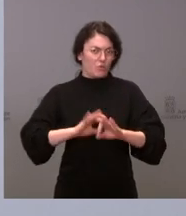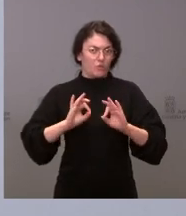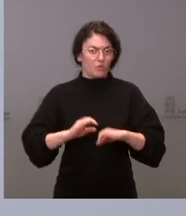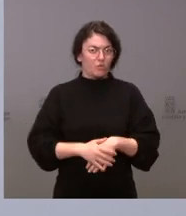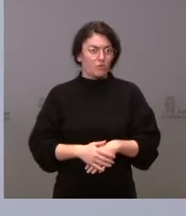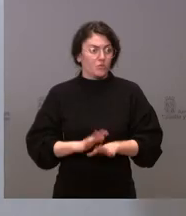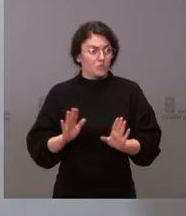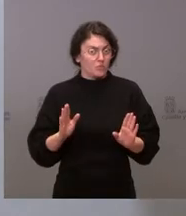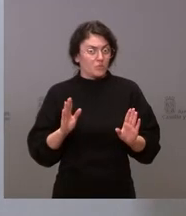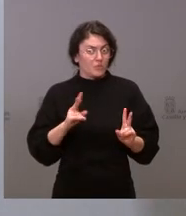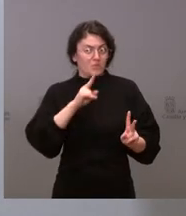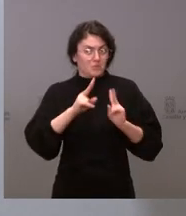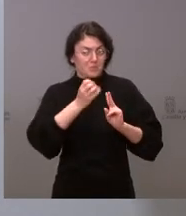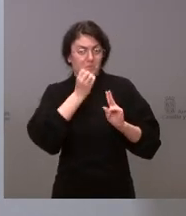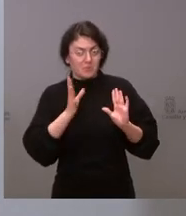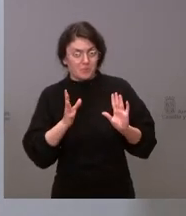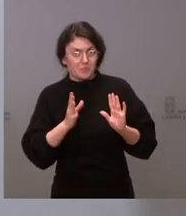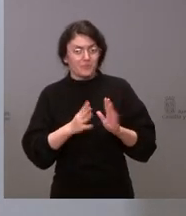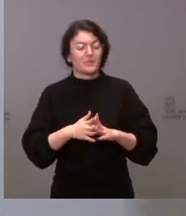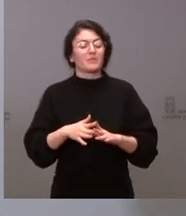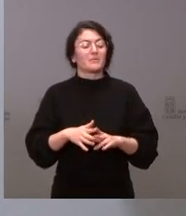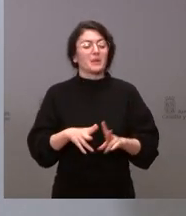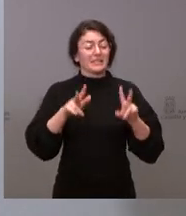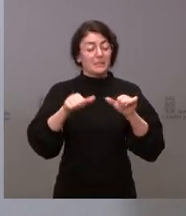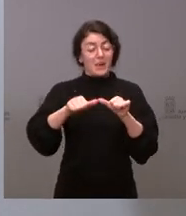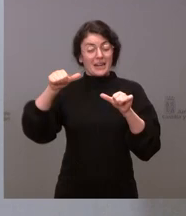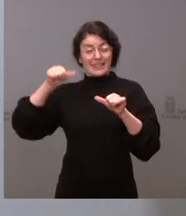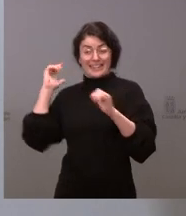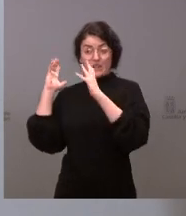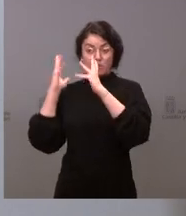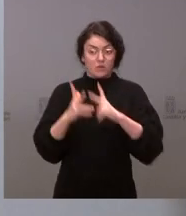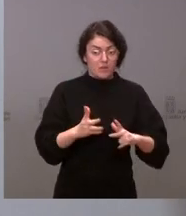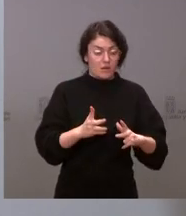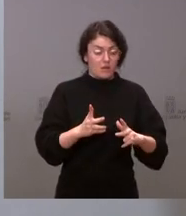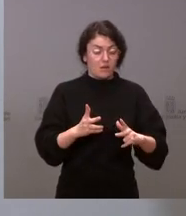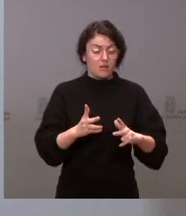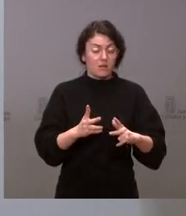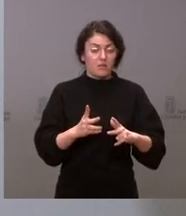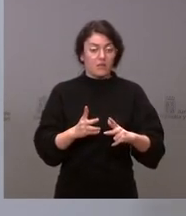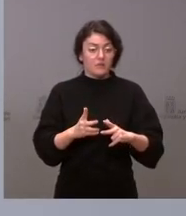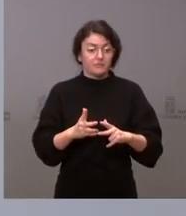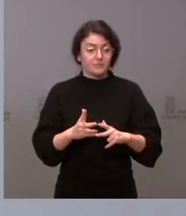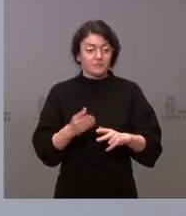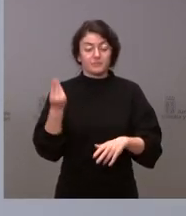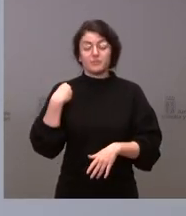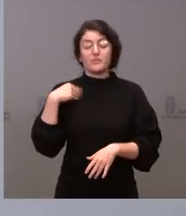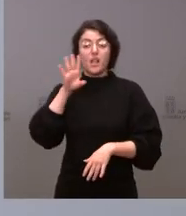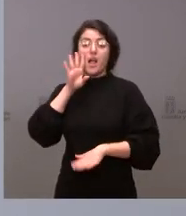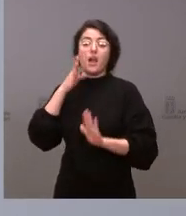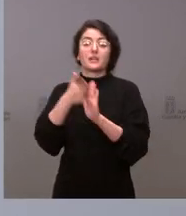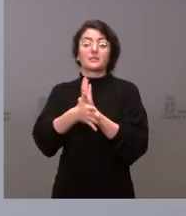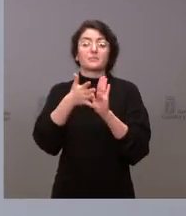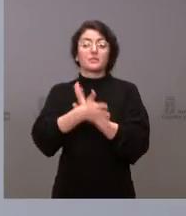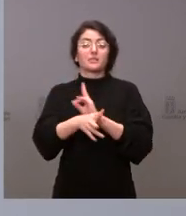haberlo acertado. Y la retroactividad que me cedía la palabra el presidente. Como él ha explicado, la modificación